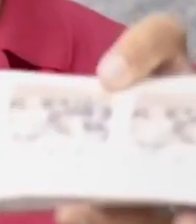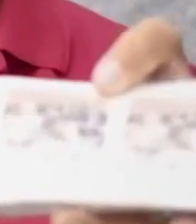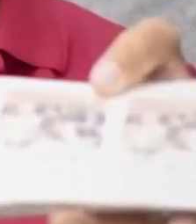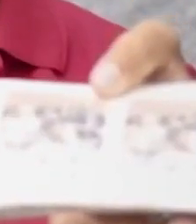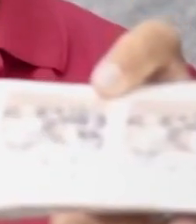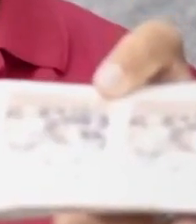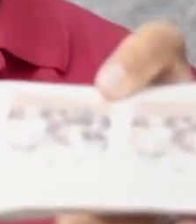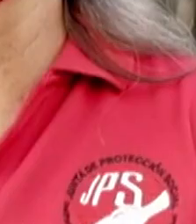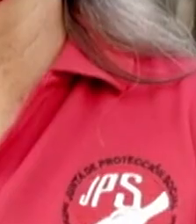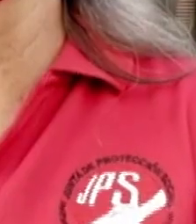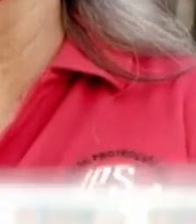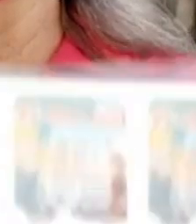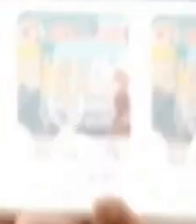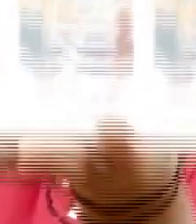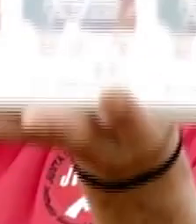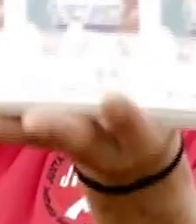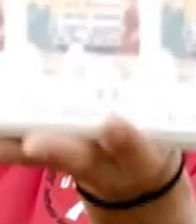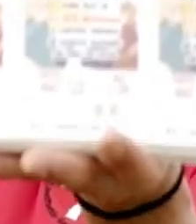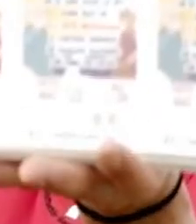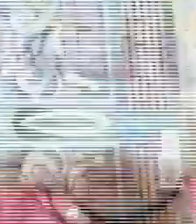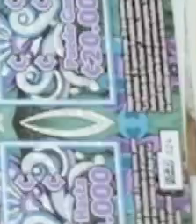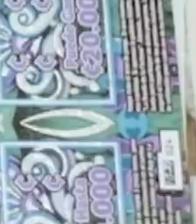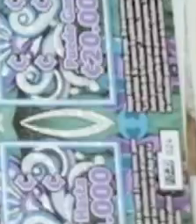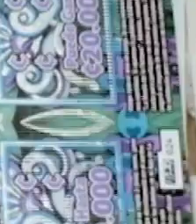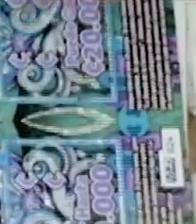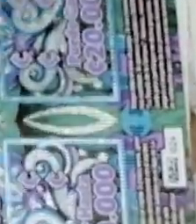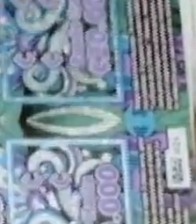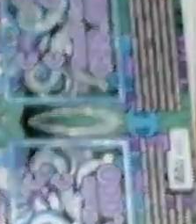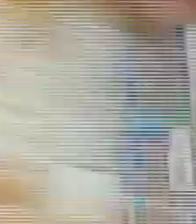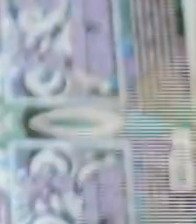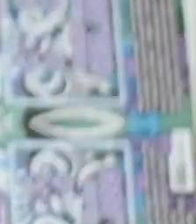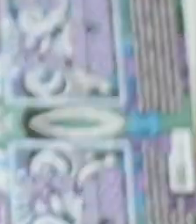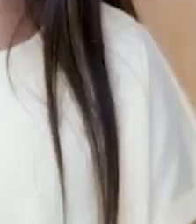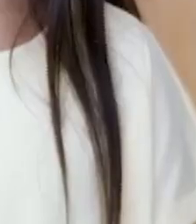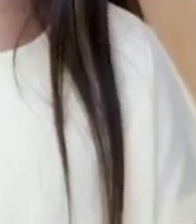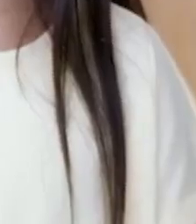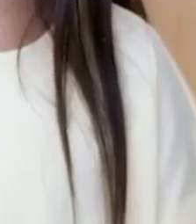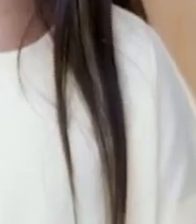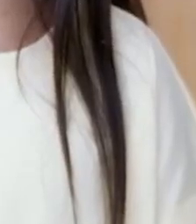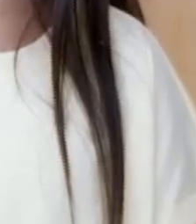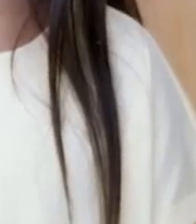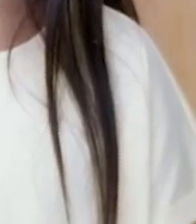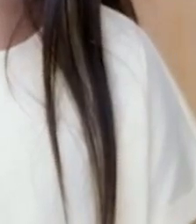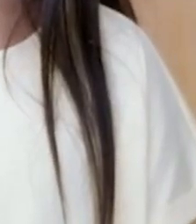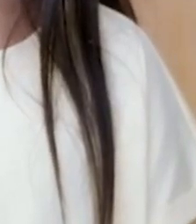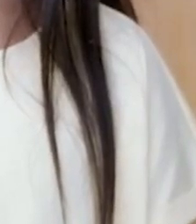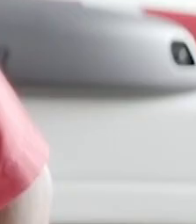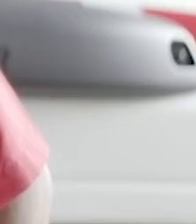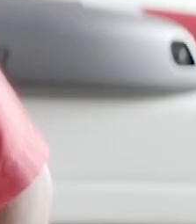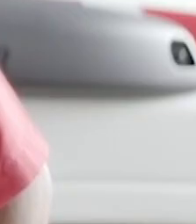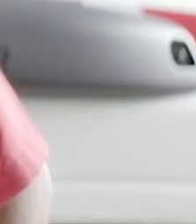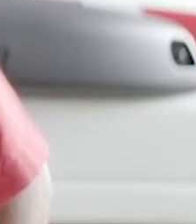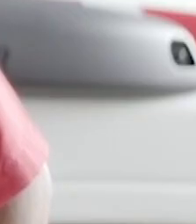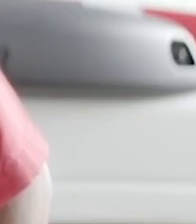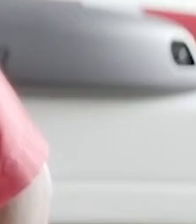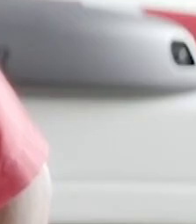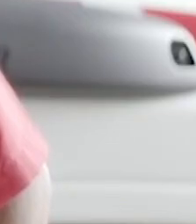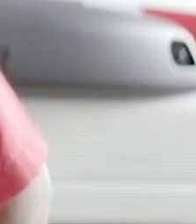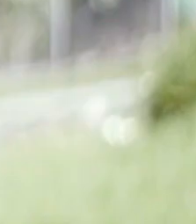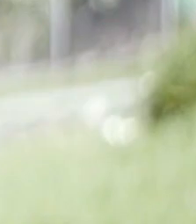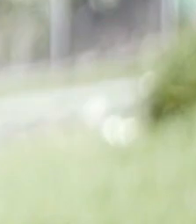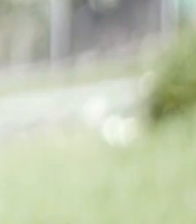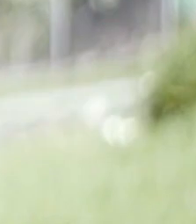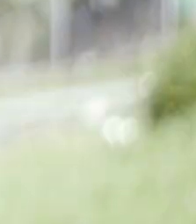Esa ilusión que te mueve a sonreír cada día. Porque sabes que el bien que haces hoy, regresa a vos